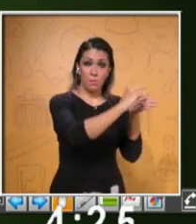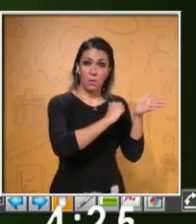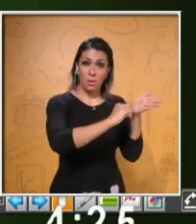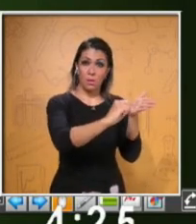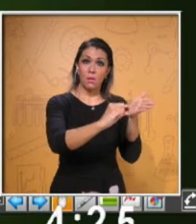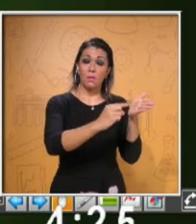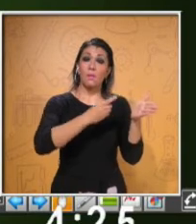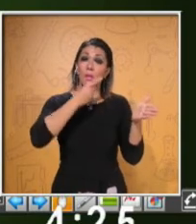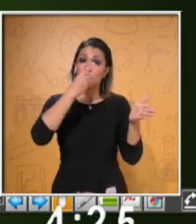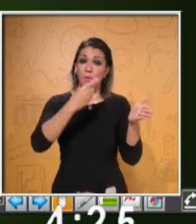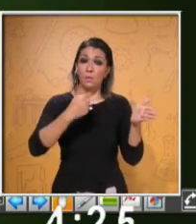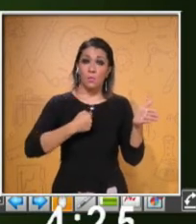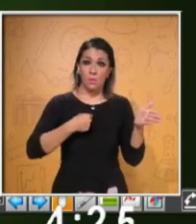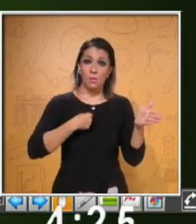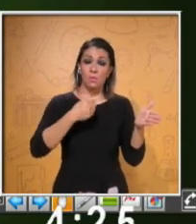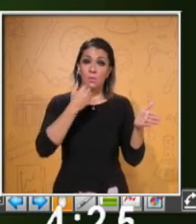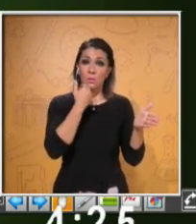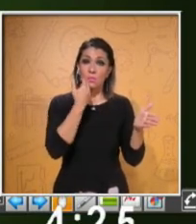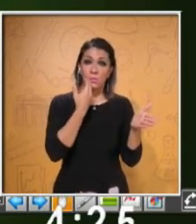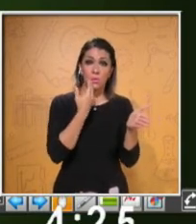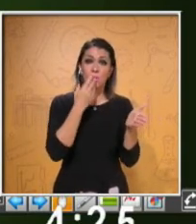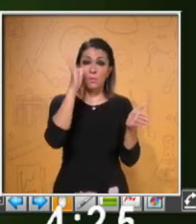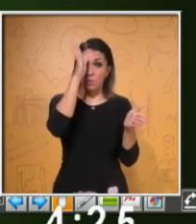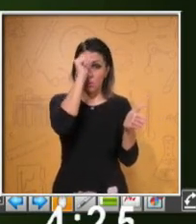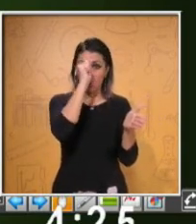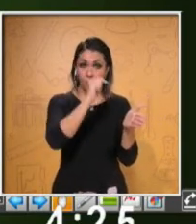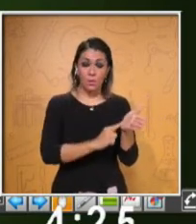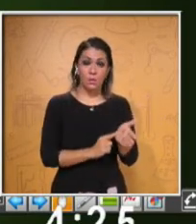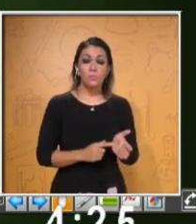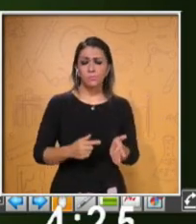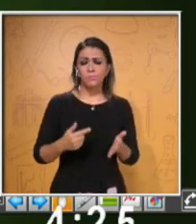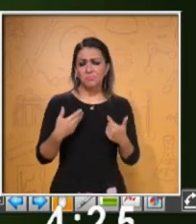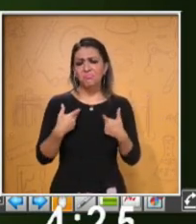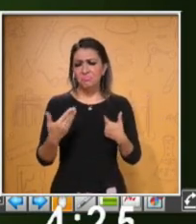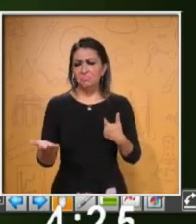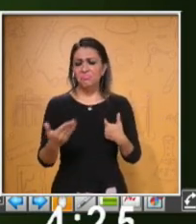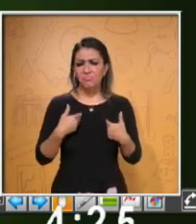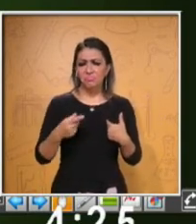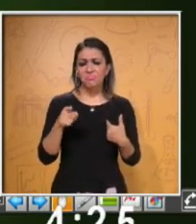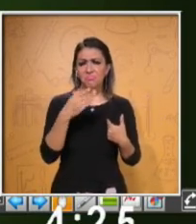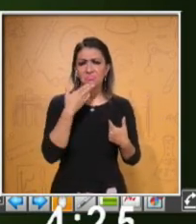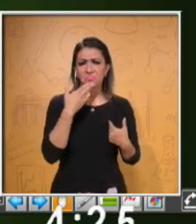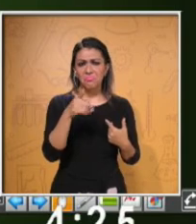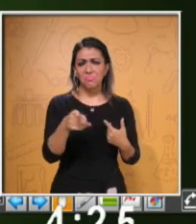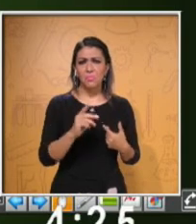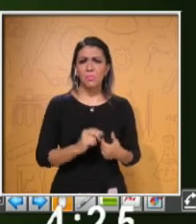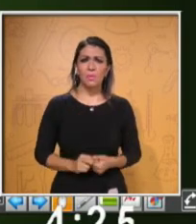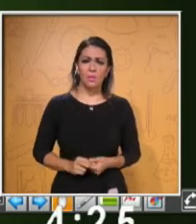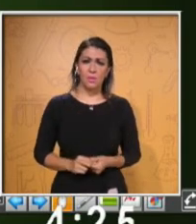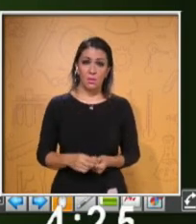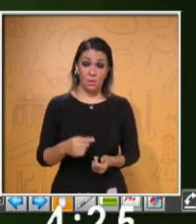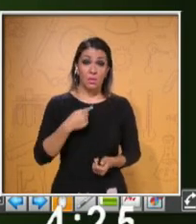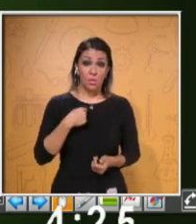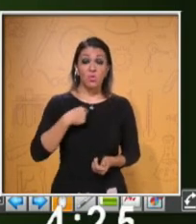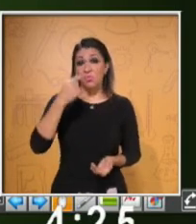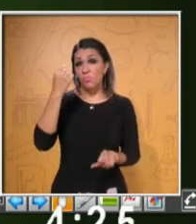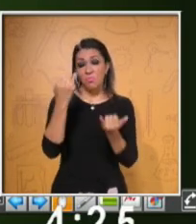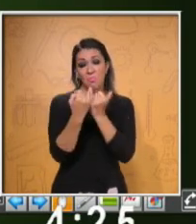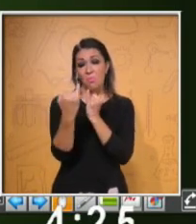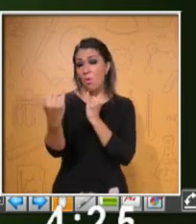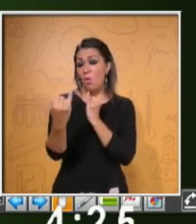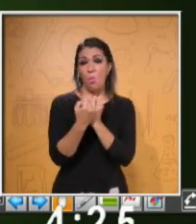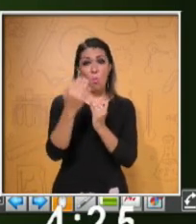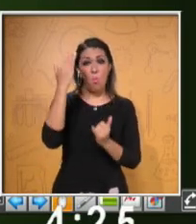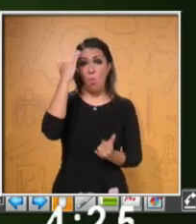expresar acuerdos. You are right. Tienes razón. I think so too. Yo también pienso igual.